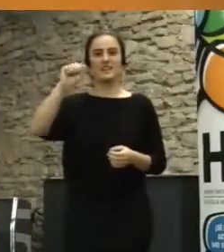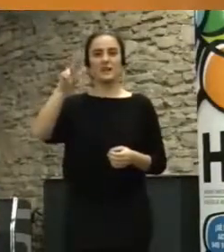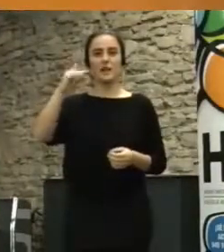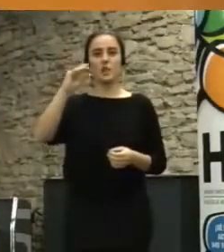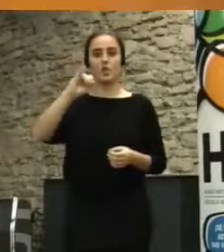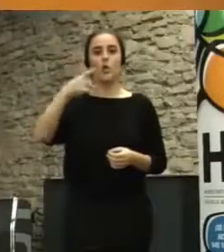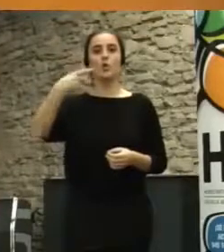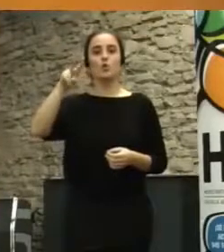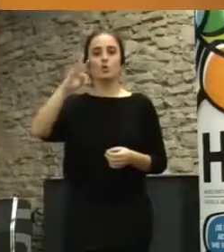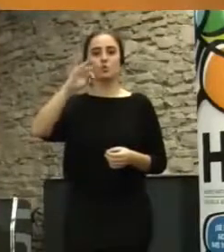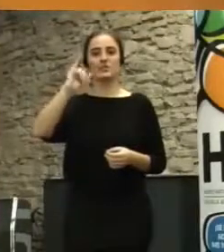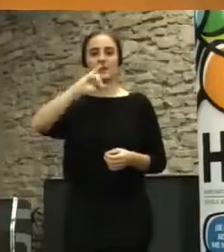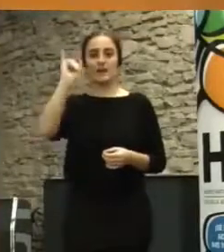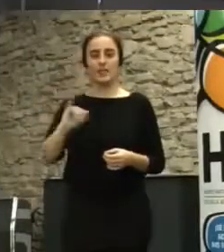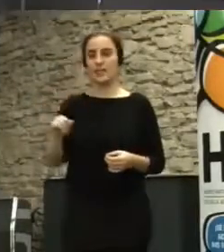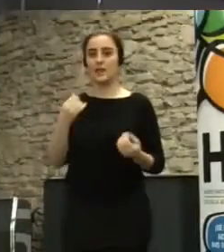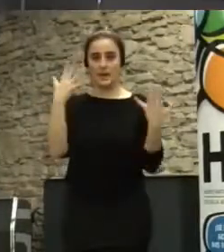recibimos a él también con un aplauso, por favor.